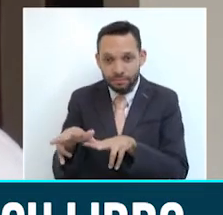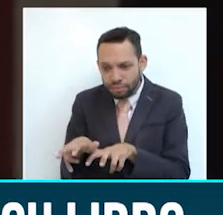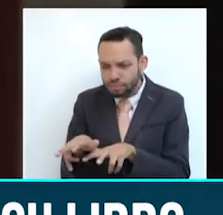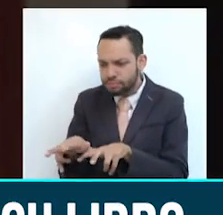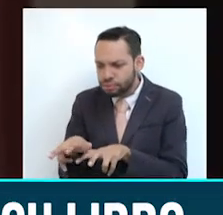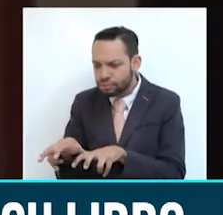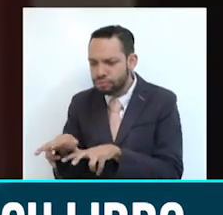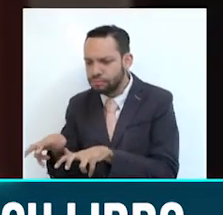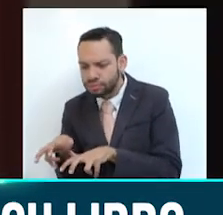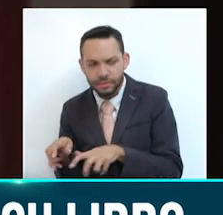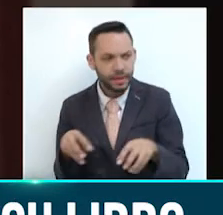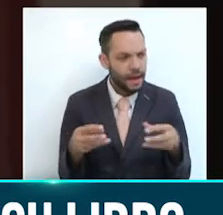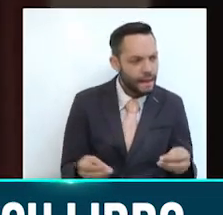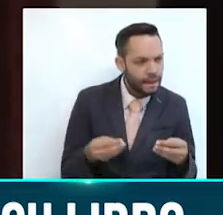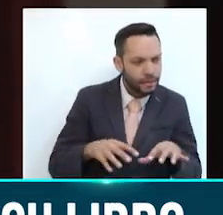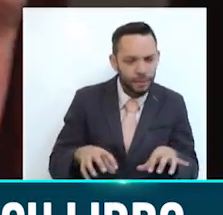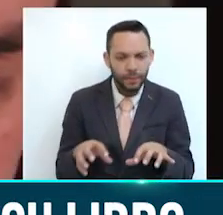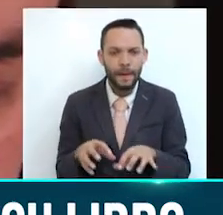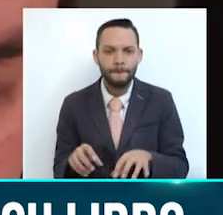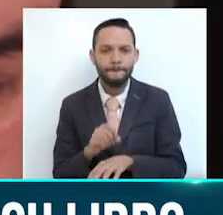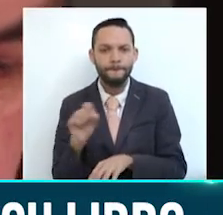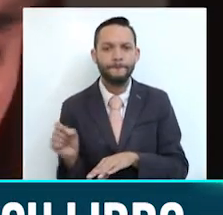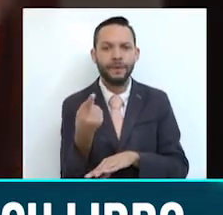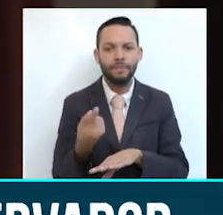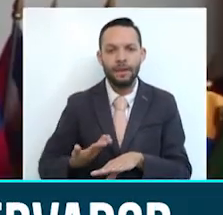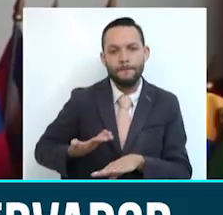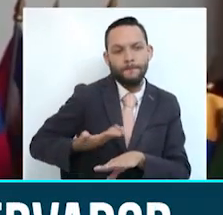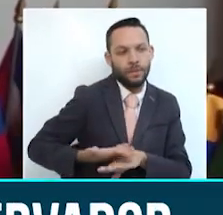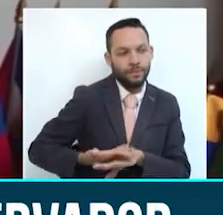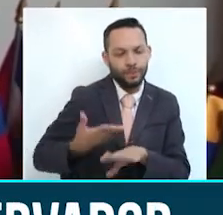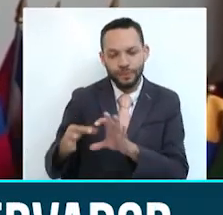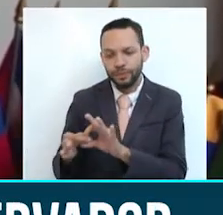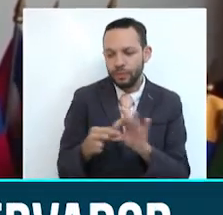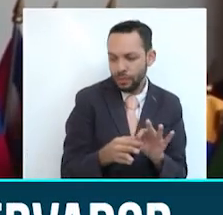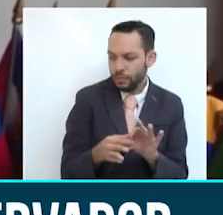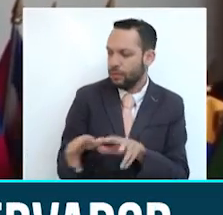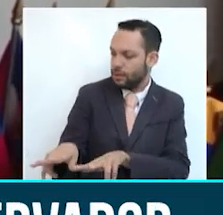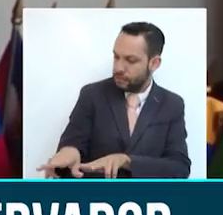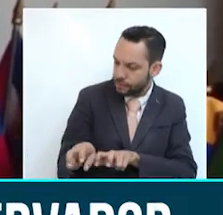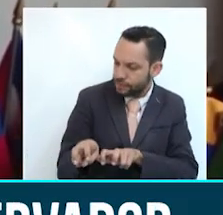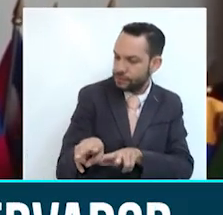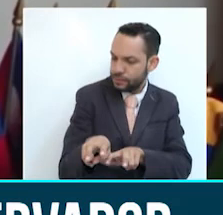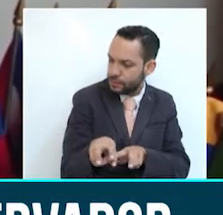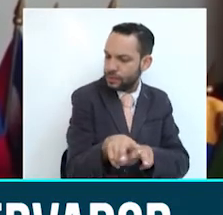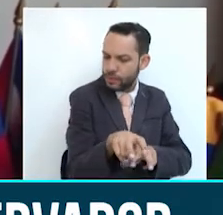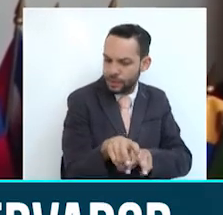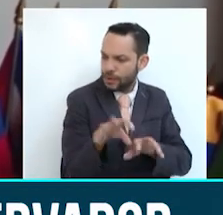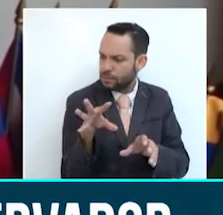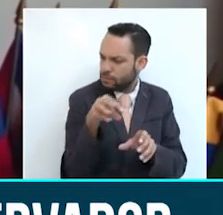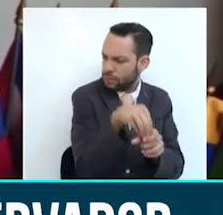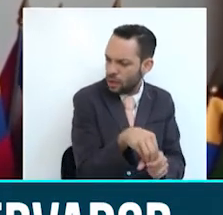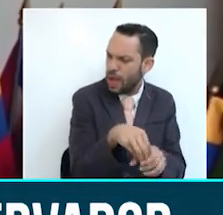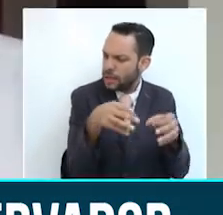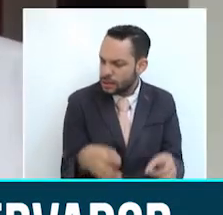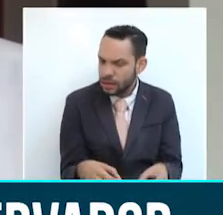departamento. La principal propuesta de Ángelo Quintero es lograr mejorar la productividad de los agricultores en el departamento, sobre todo en tiempos donde